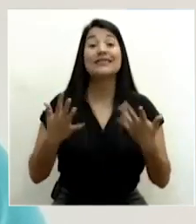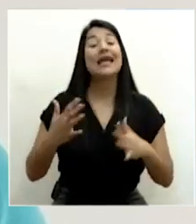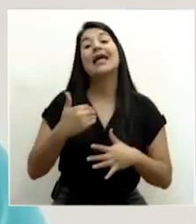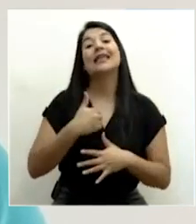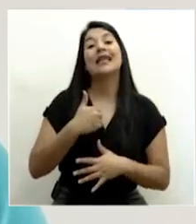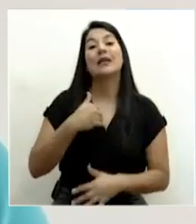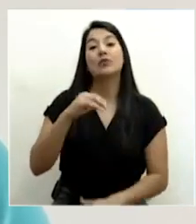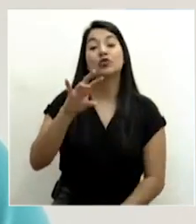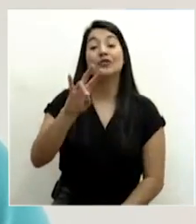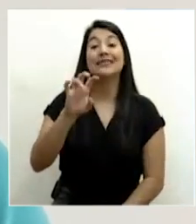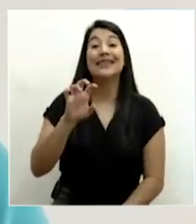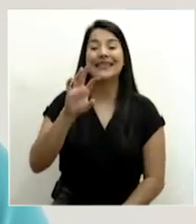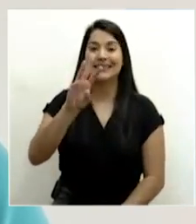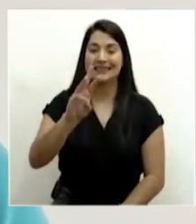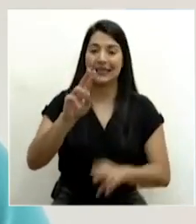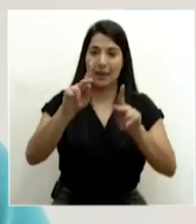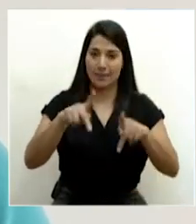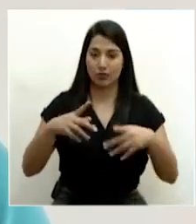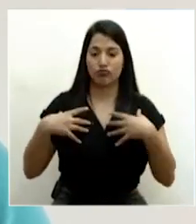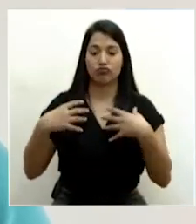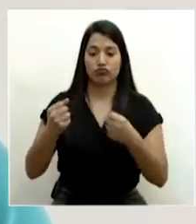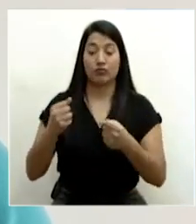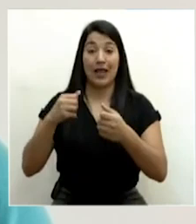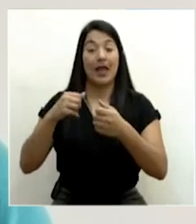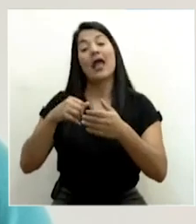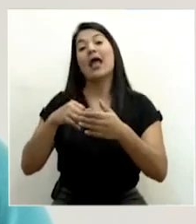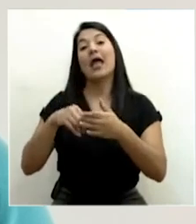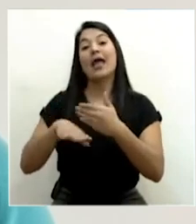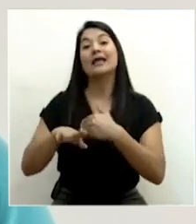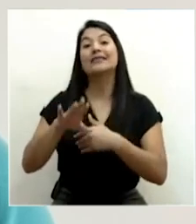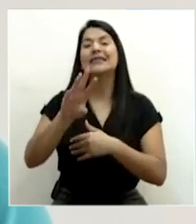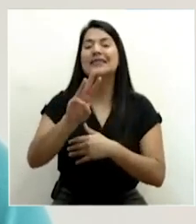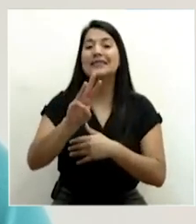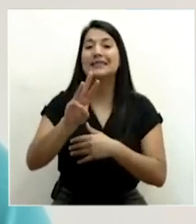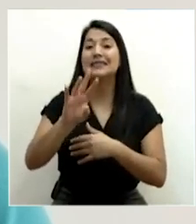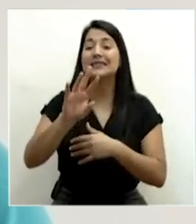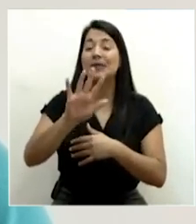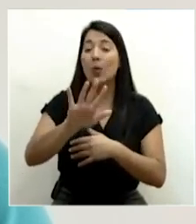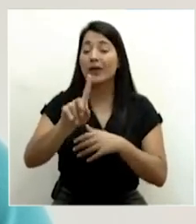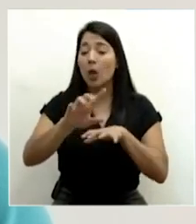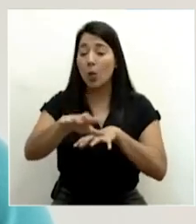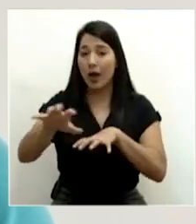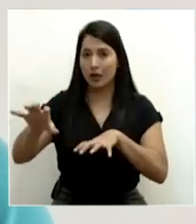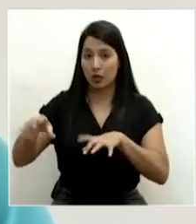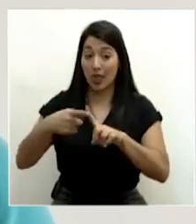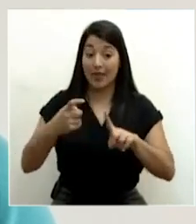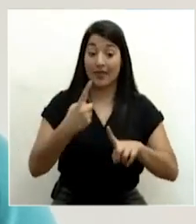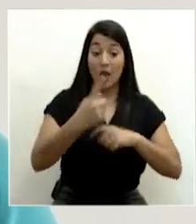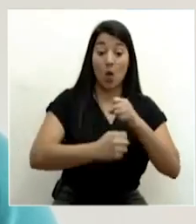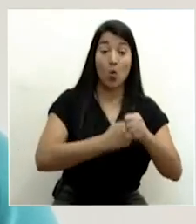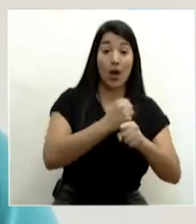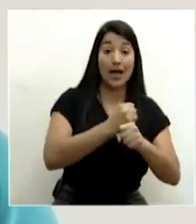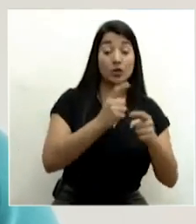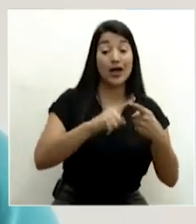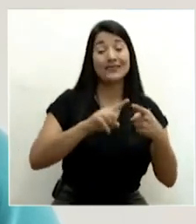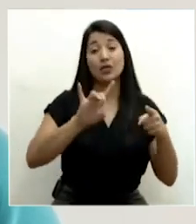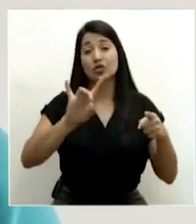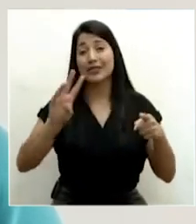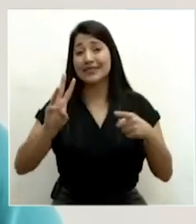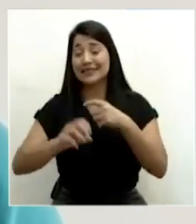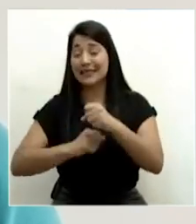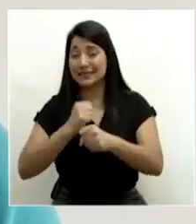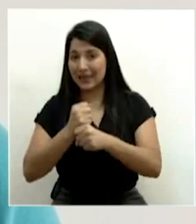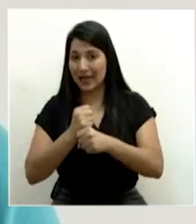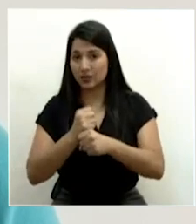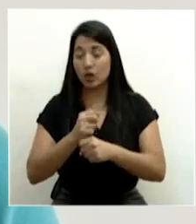registran 607 personas recuperadas en 61 cantones, con un rango de edad que va desde el año hasta los 86 años,